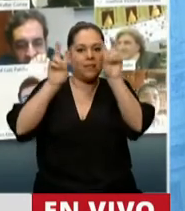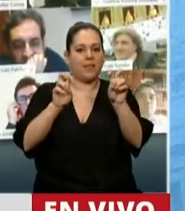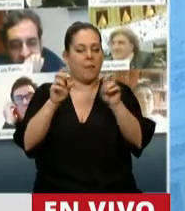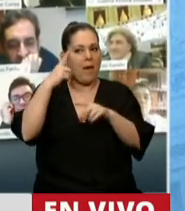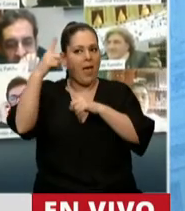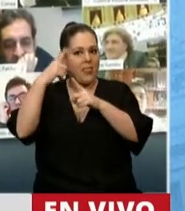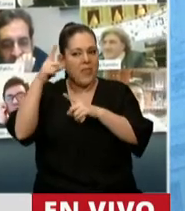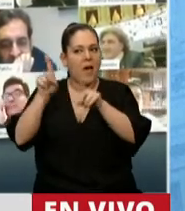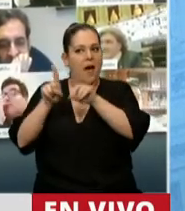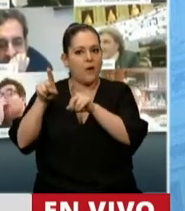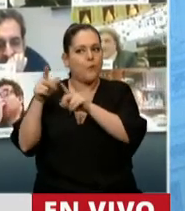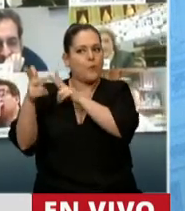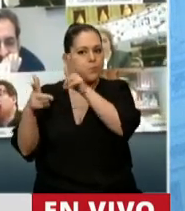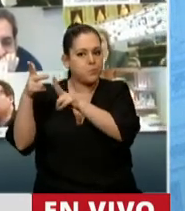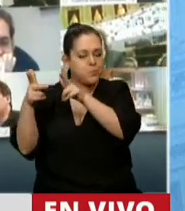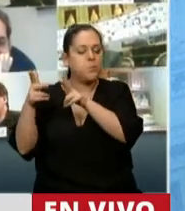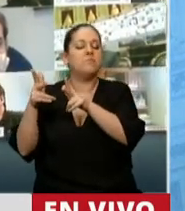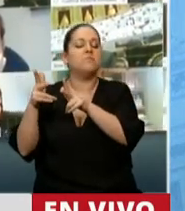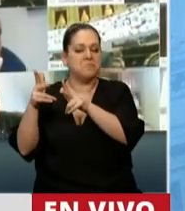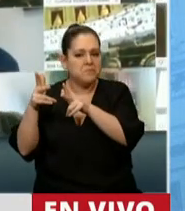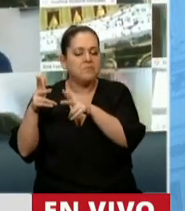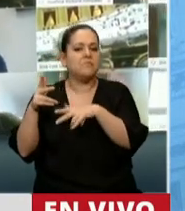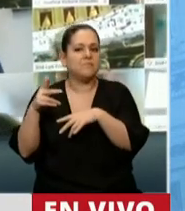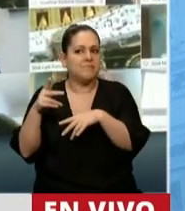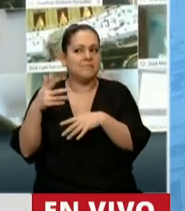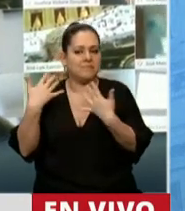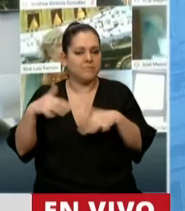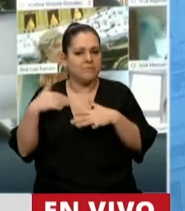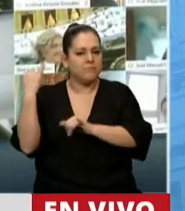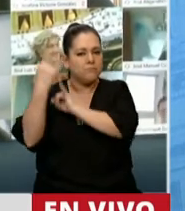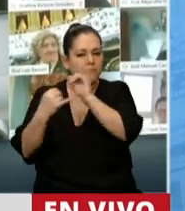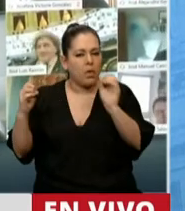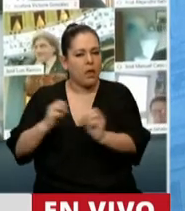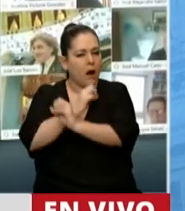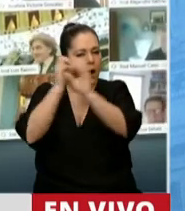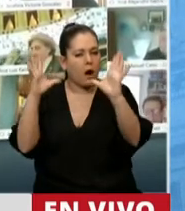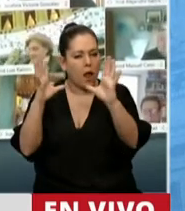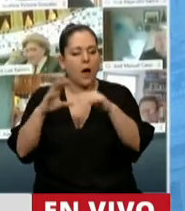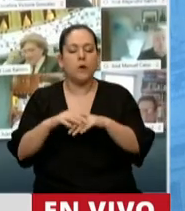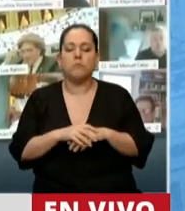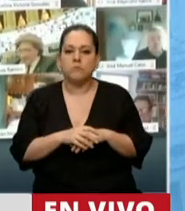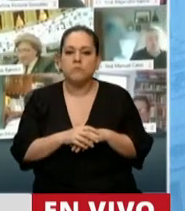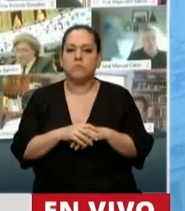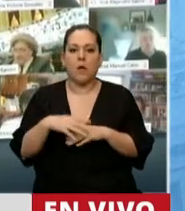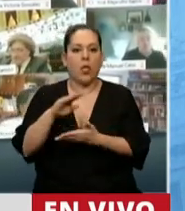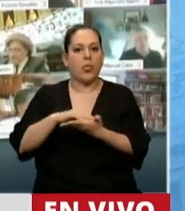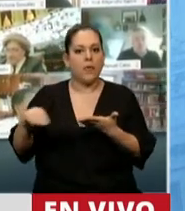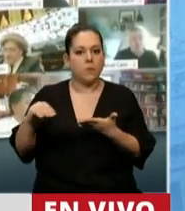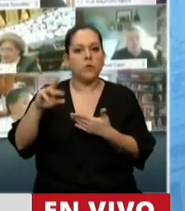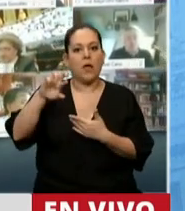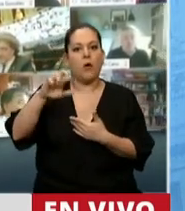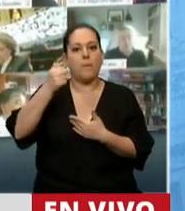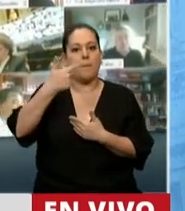de manera exhaustiva y la verdad con una gran claridad aportó el diputado Luis